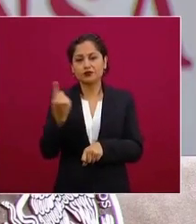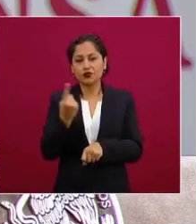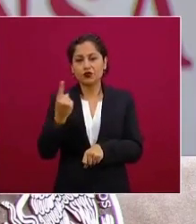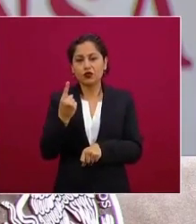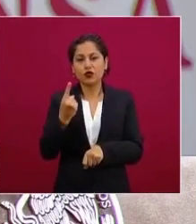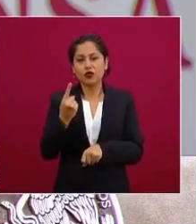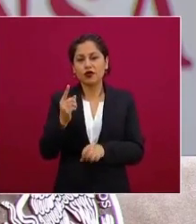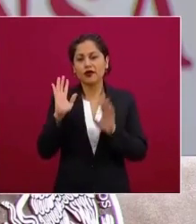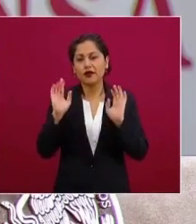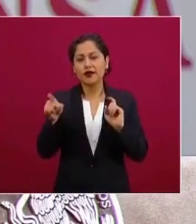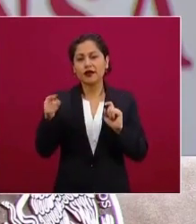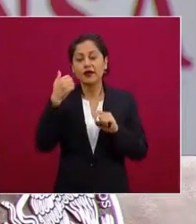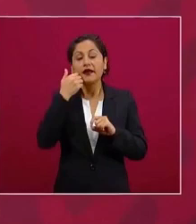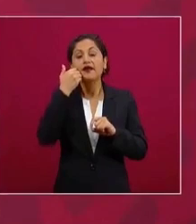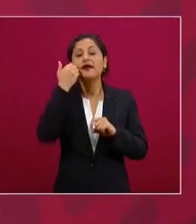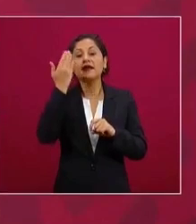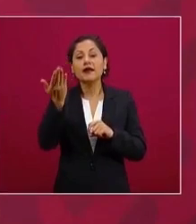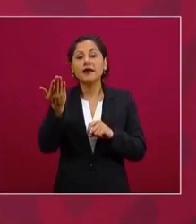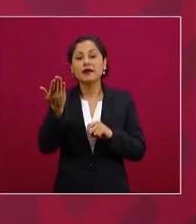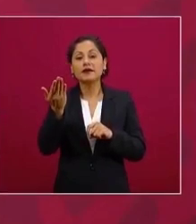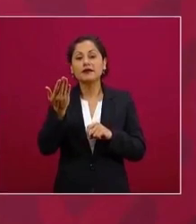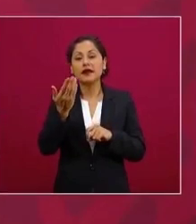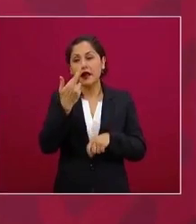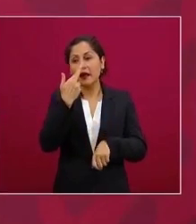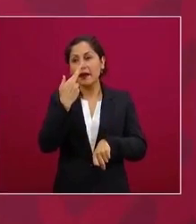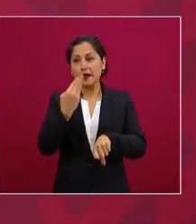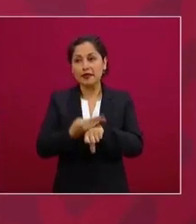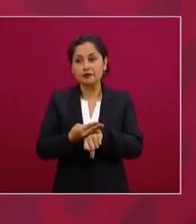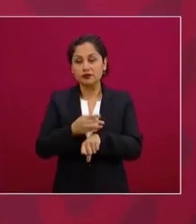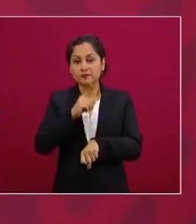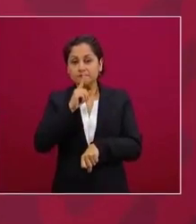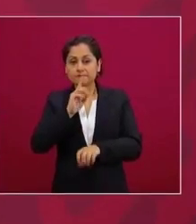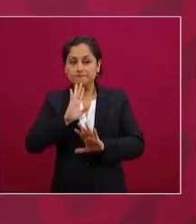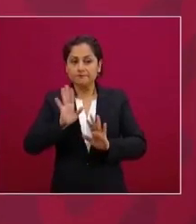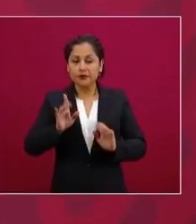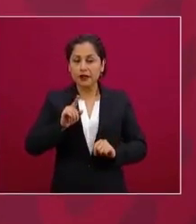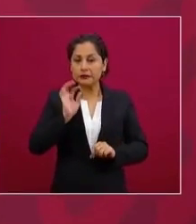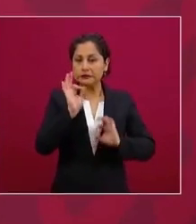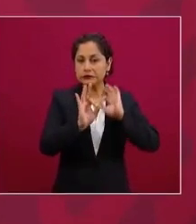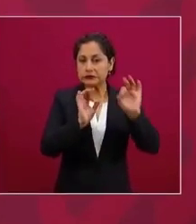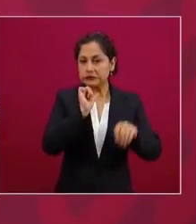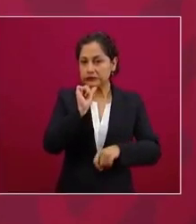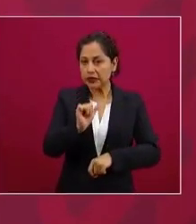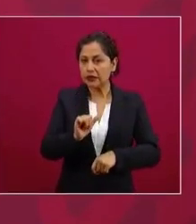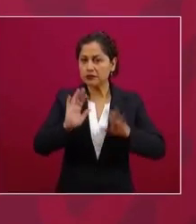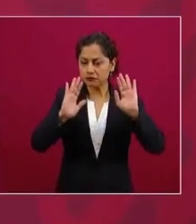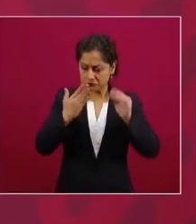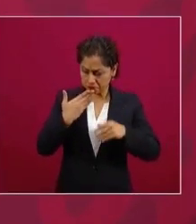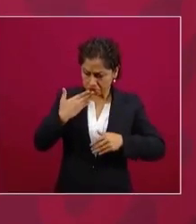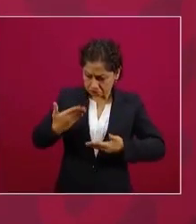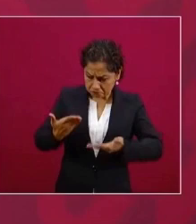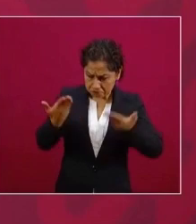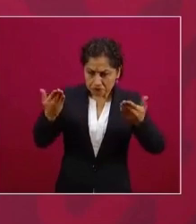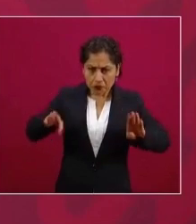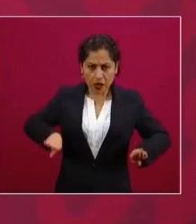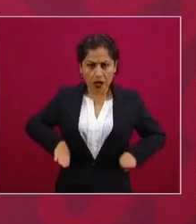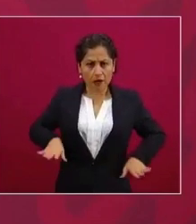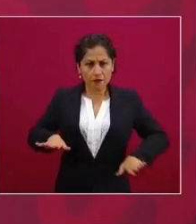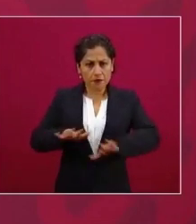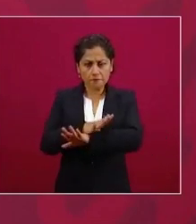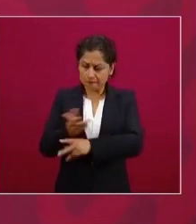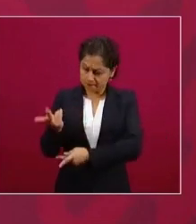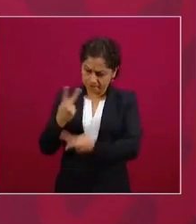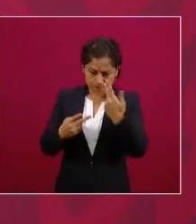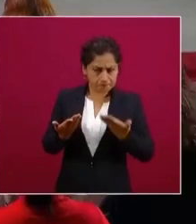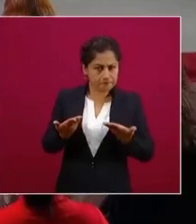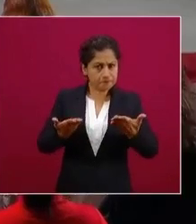simple ejercicio morboso. Me gustaría mucho y creo que sería un ejercicio mucho más interesante que ver al presidente dialogando con